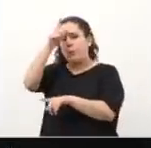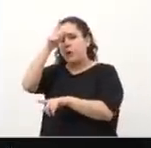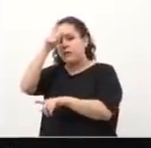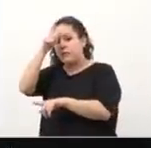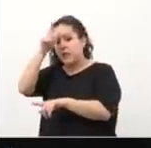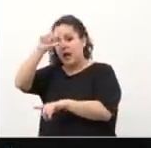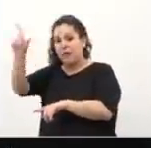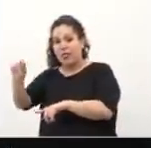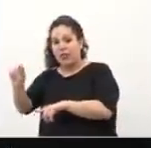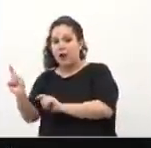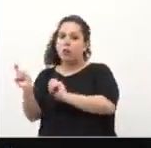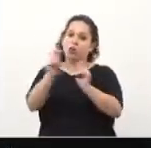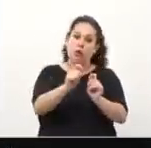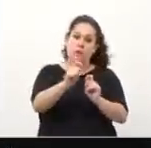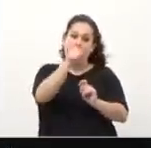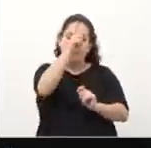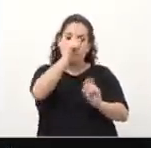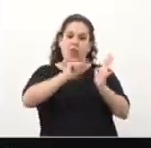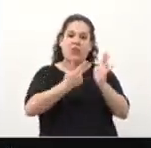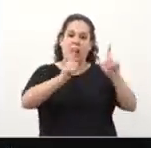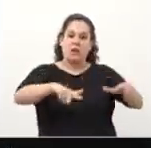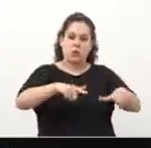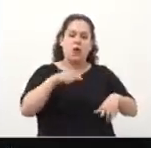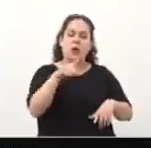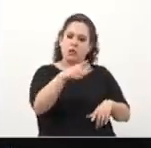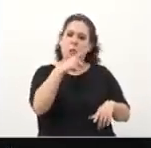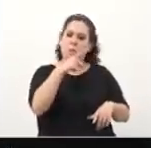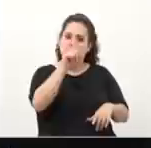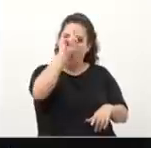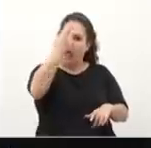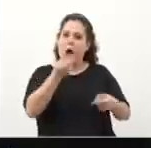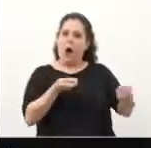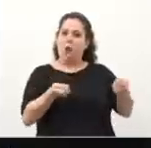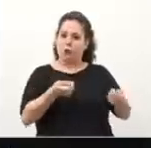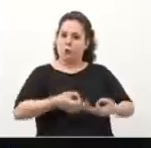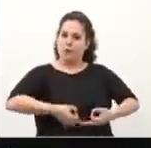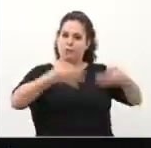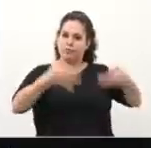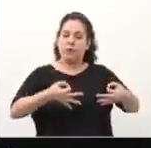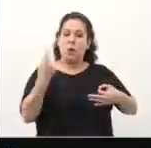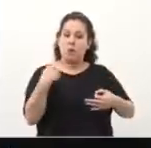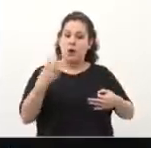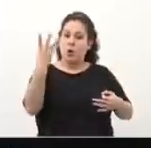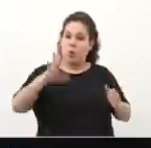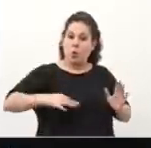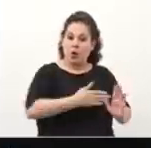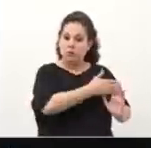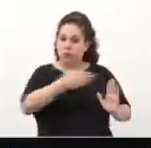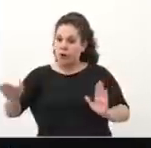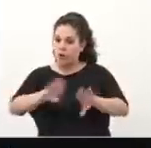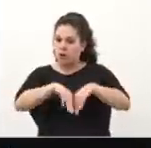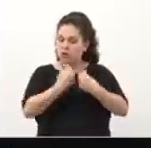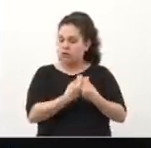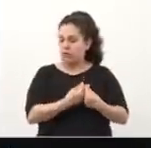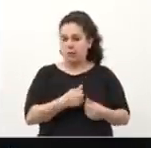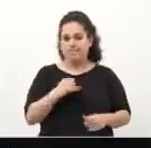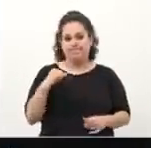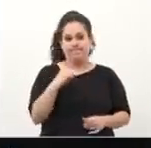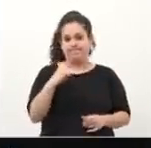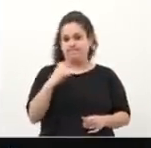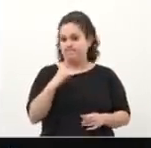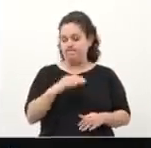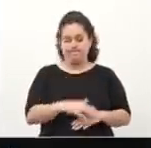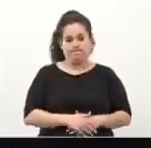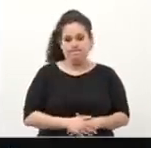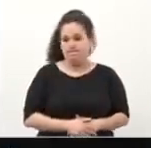policía de la ciudad y nosotros lo celebramos. Creemos que es un avance en el proceso de autonomía. Sin embargo, los resultados de estos cuatro años no fueron buenos. El delito fue en alza